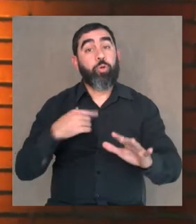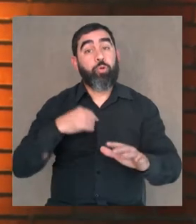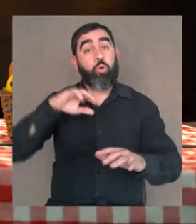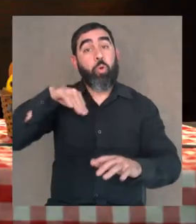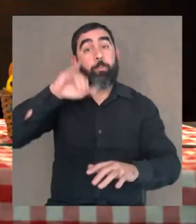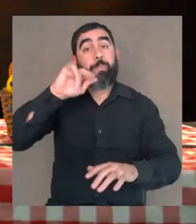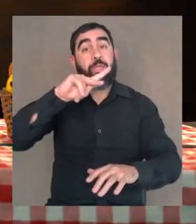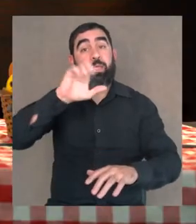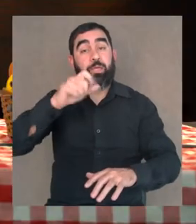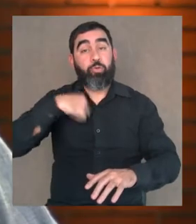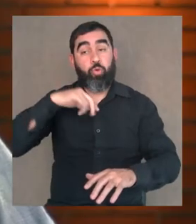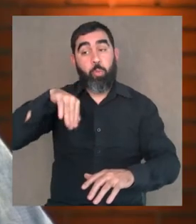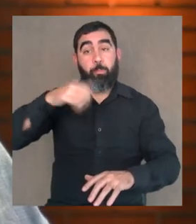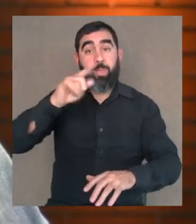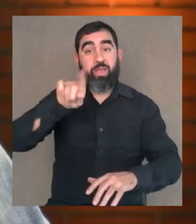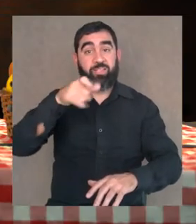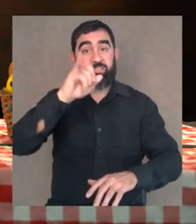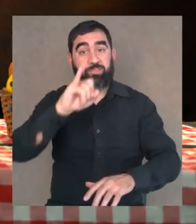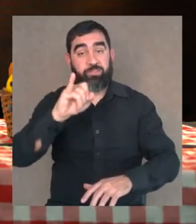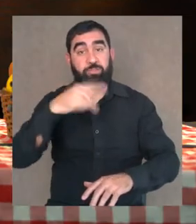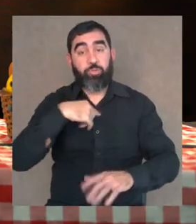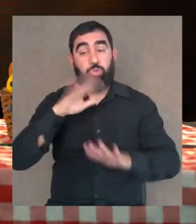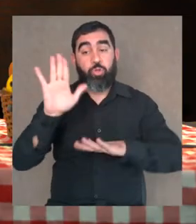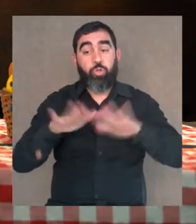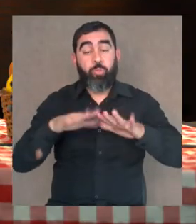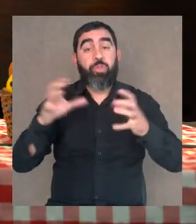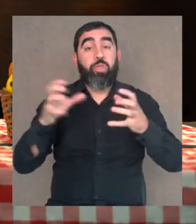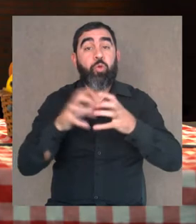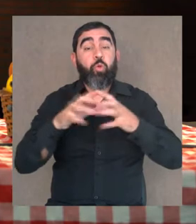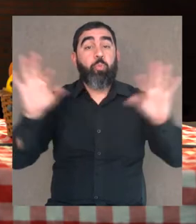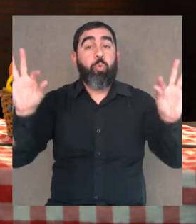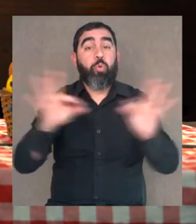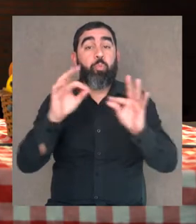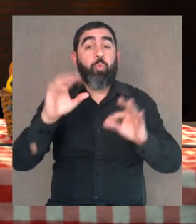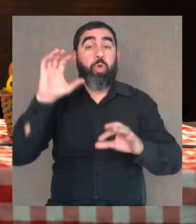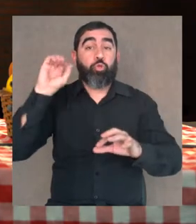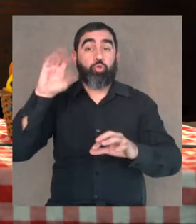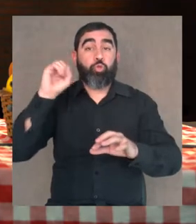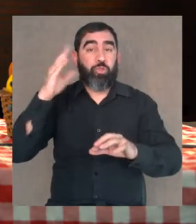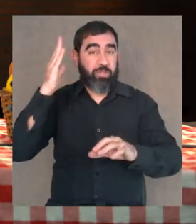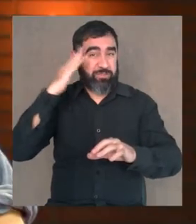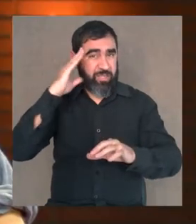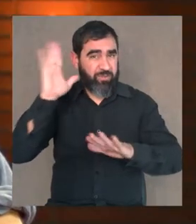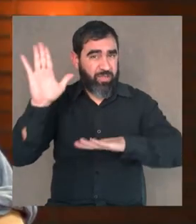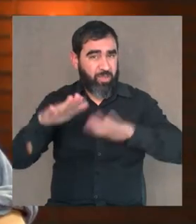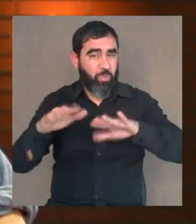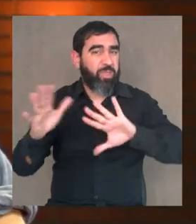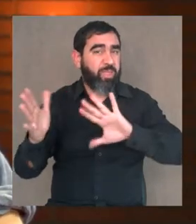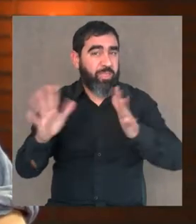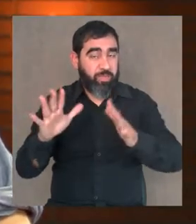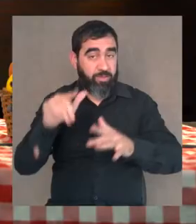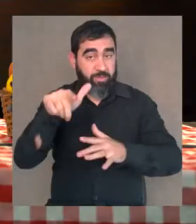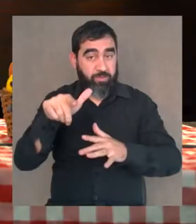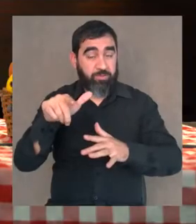Hola, yo soy Mike. Y yo soy Maxi. Somos percusionistas de la Orquesta Sinfónica del Sodre. ¿Saben lo que es la